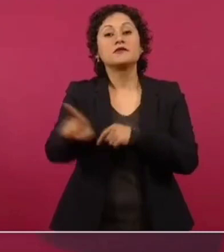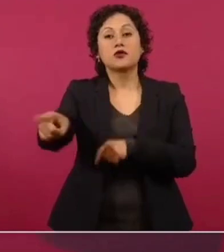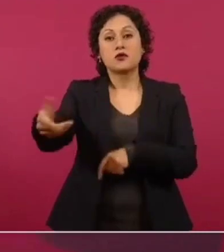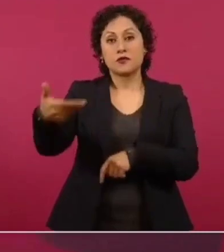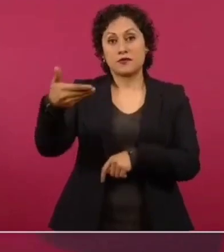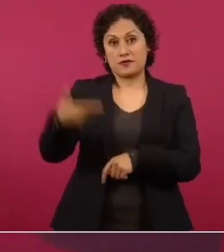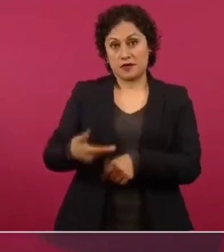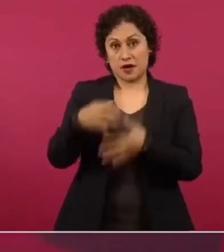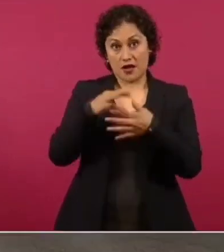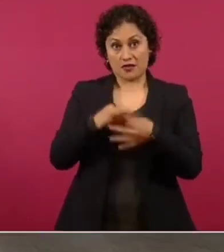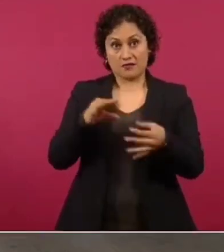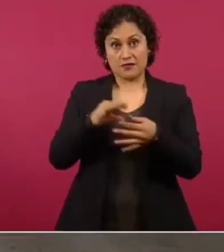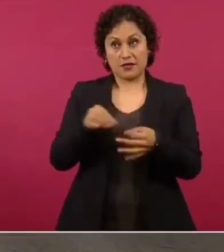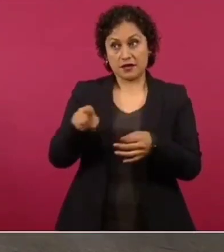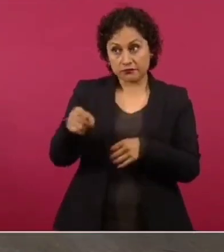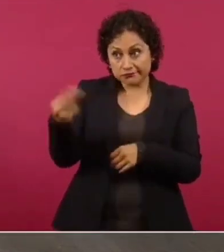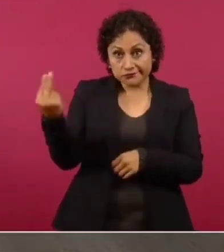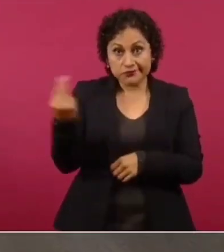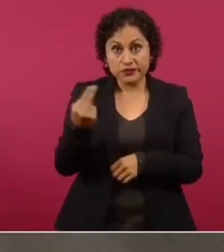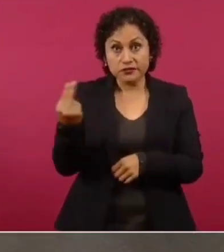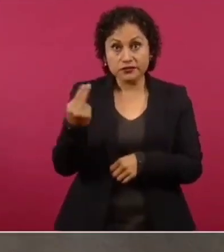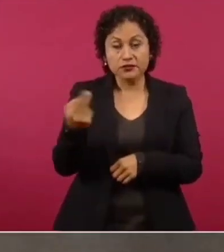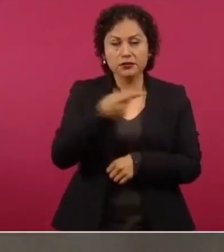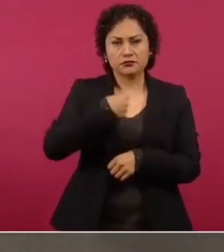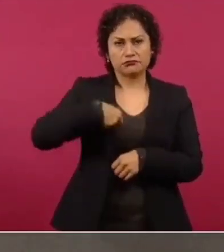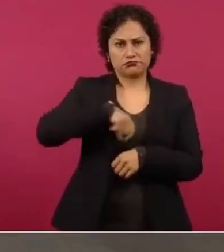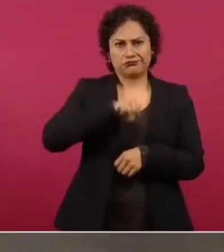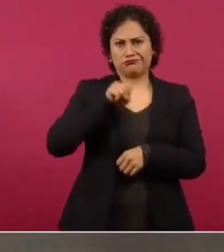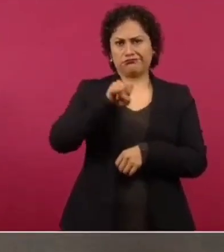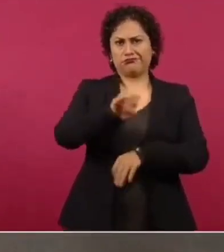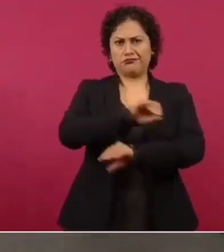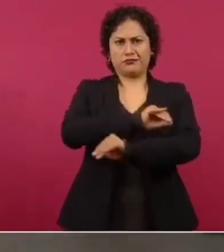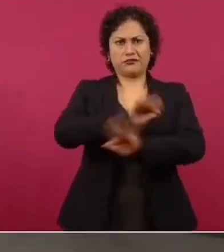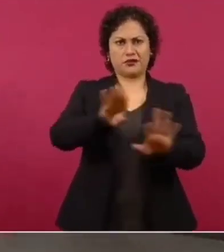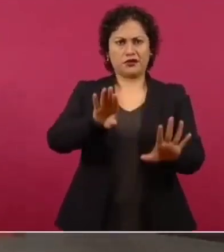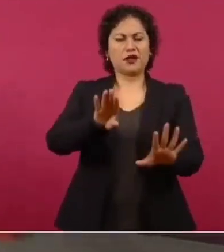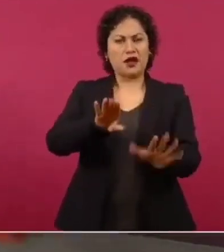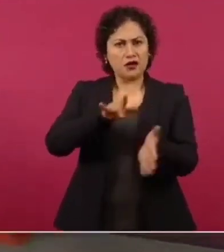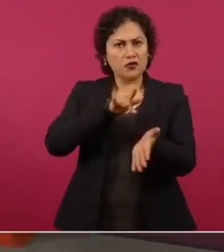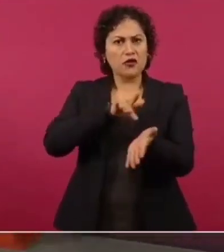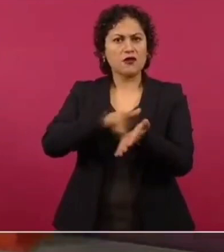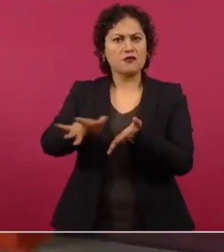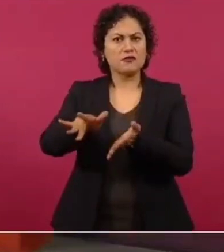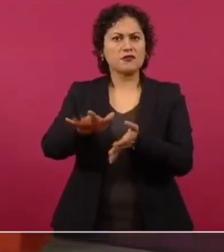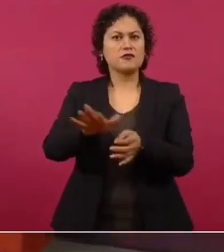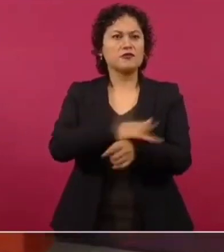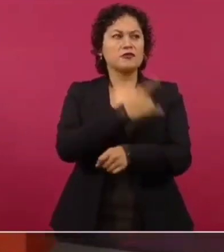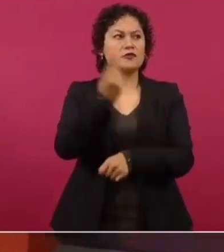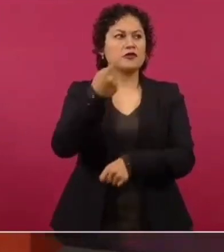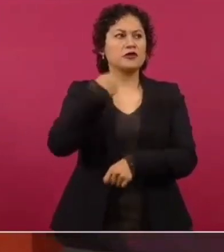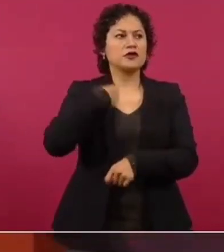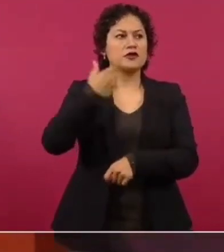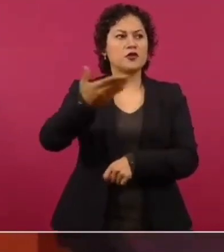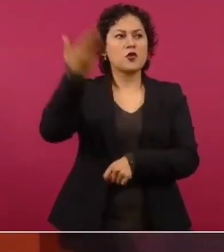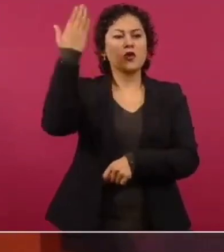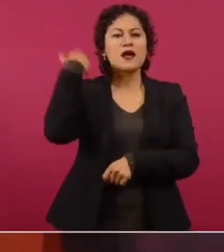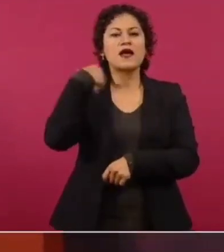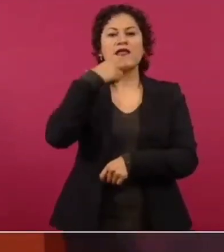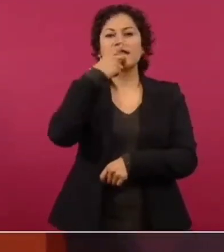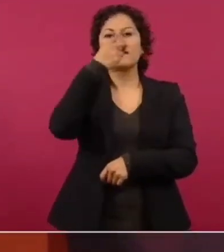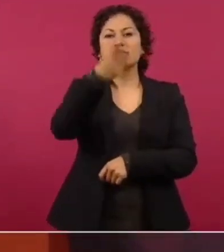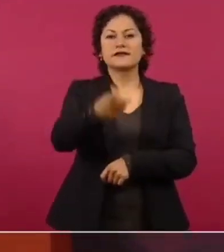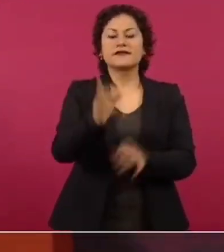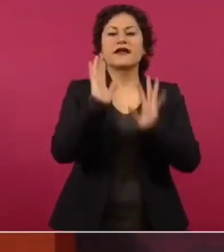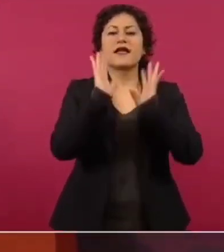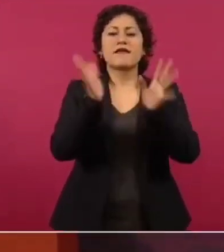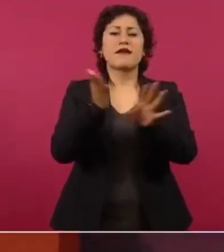necesitaban ese apoyo, nosotros cómo no, lo vamos a hacer. Si, como dije, ya lo hemos hecho en